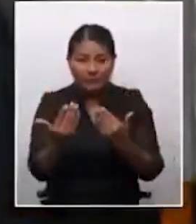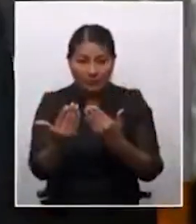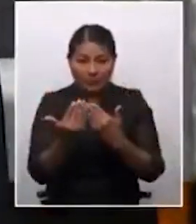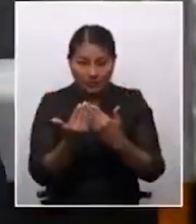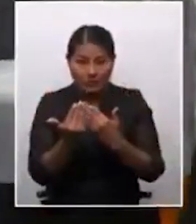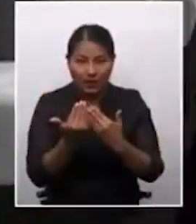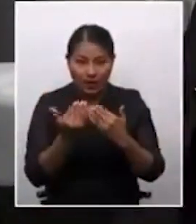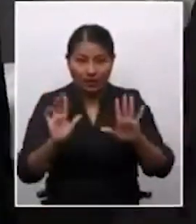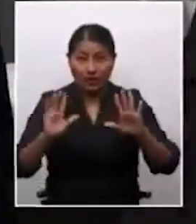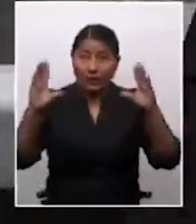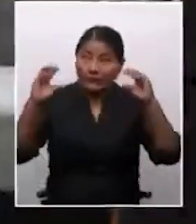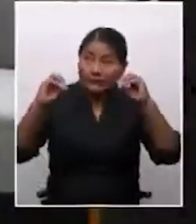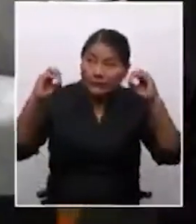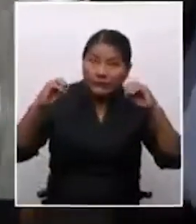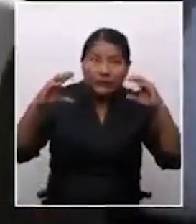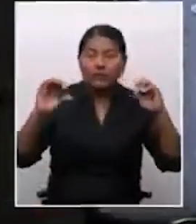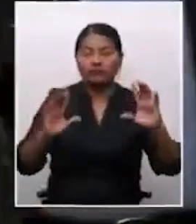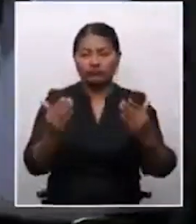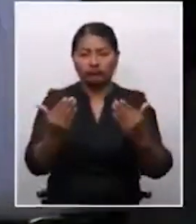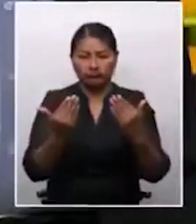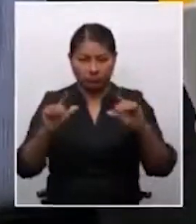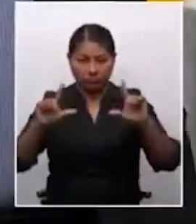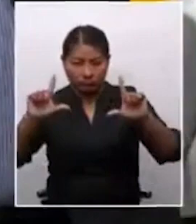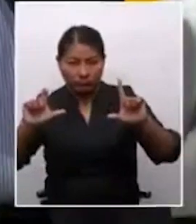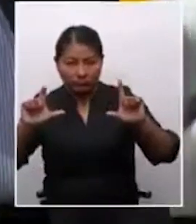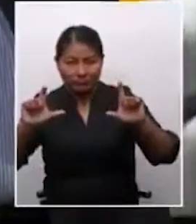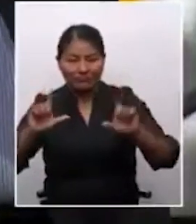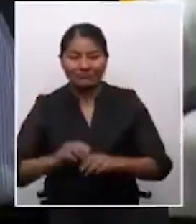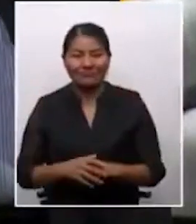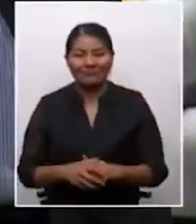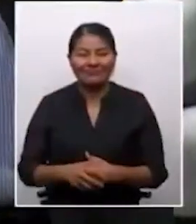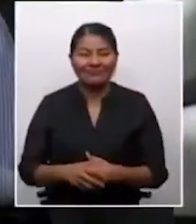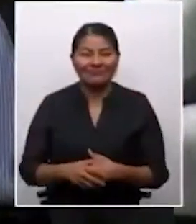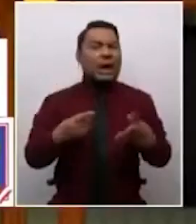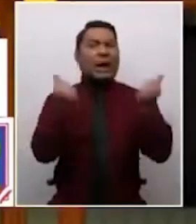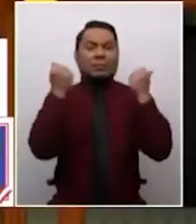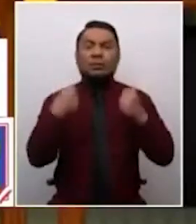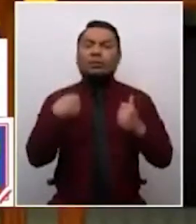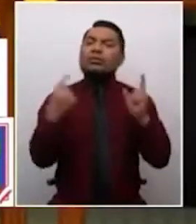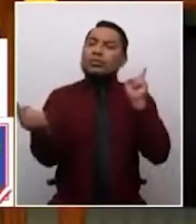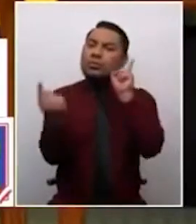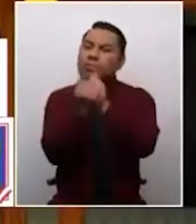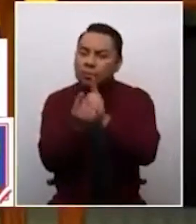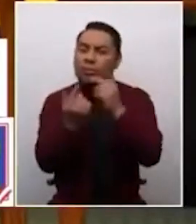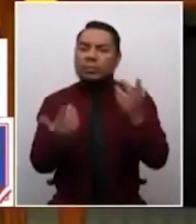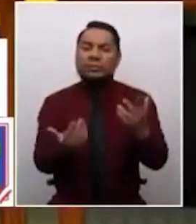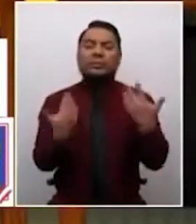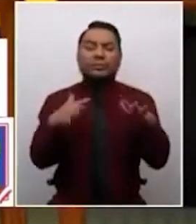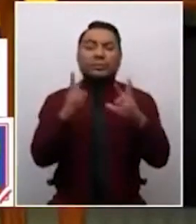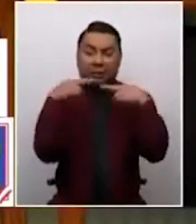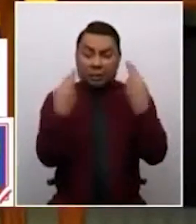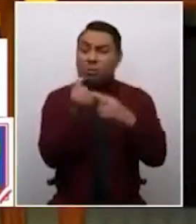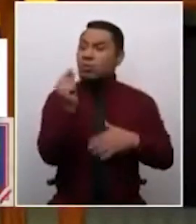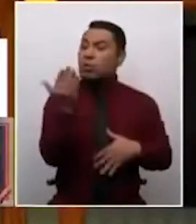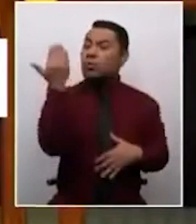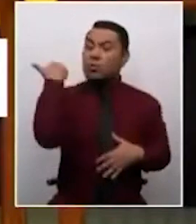Rafael López Aliaga y Daniel Urresti. Fue precisamente este último de Podemos Perú quien además de no responder ninguna de las preguntas